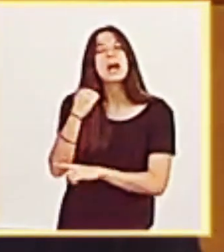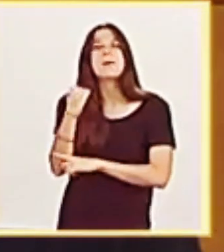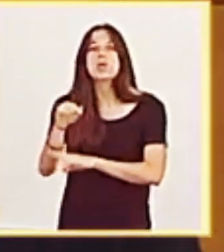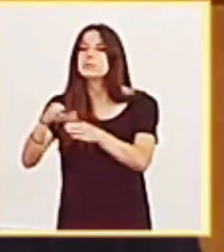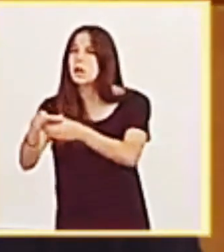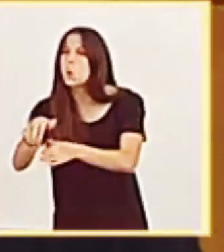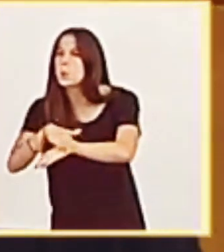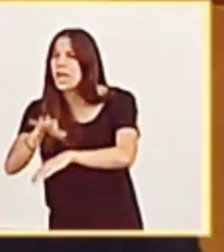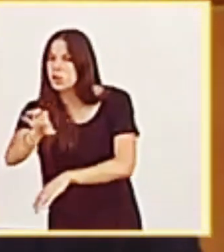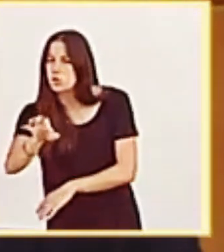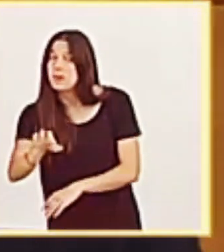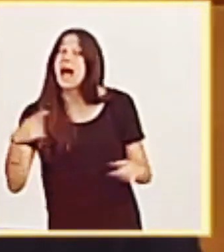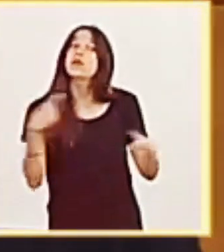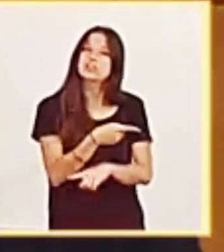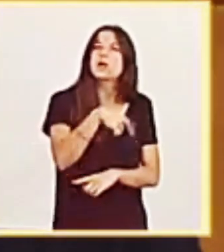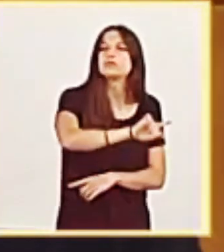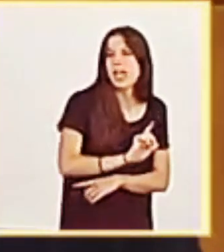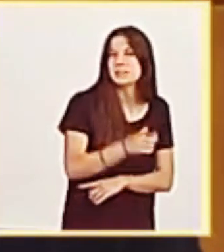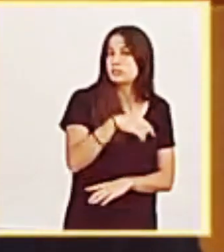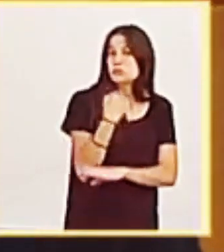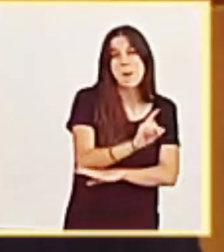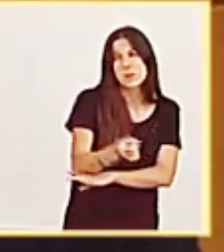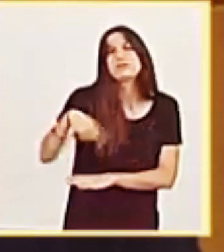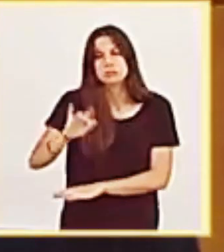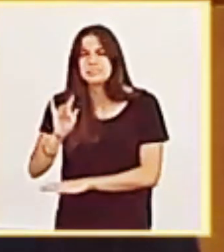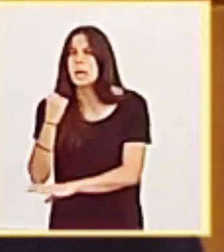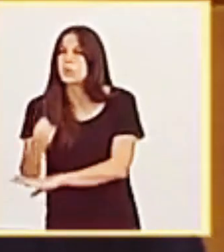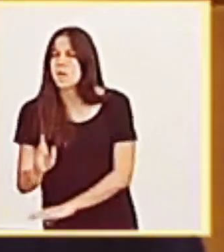contrario que ustedes. Y les diré,